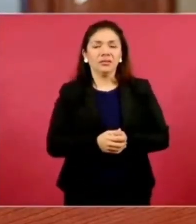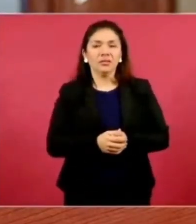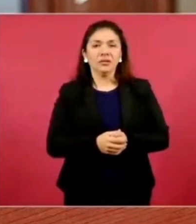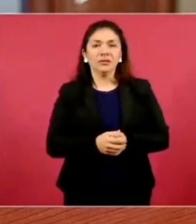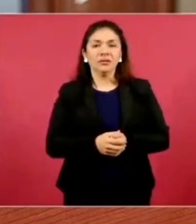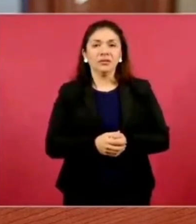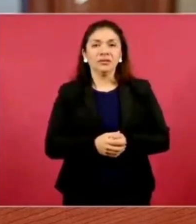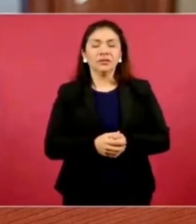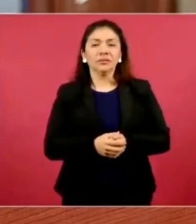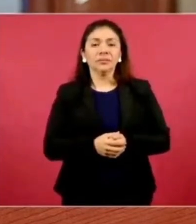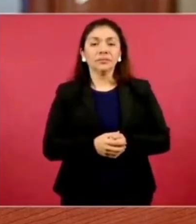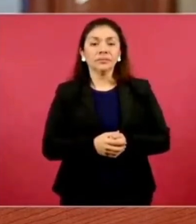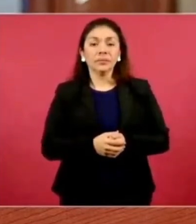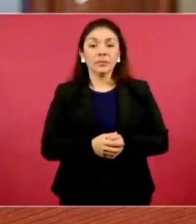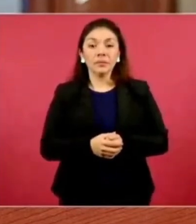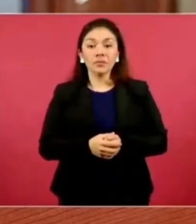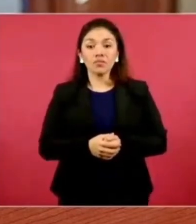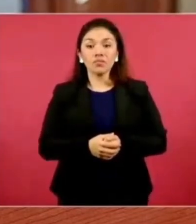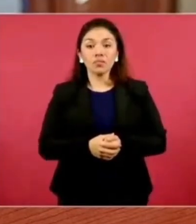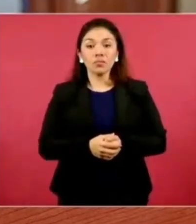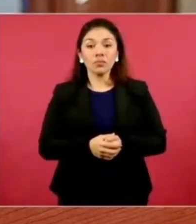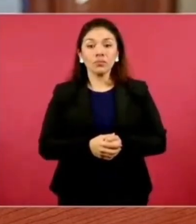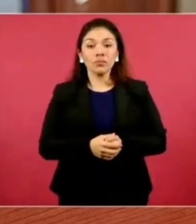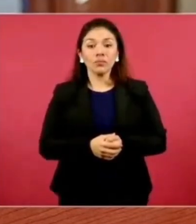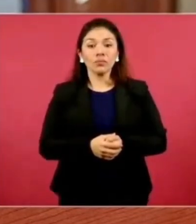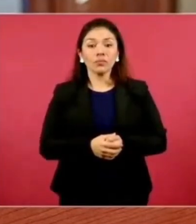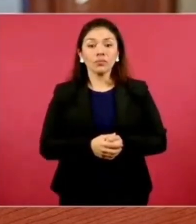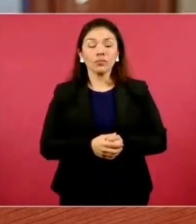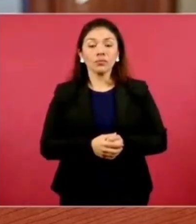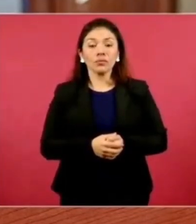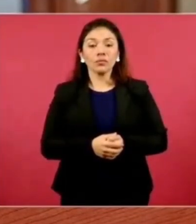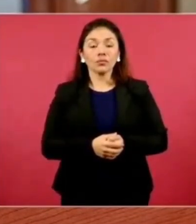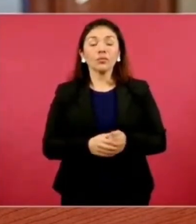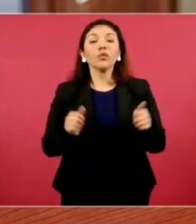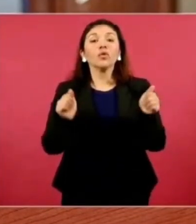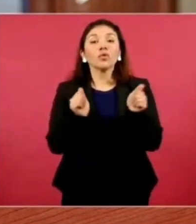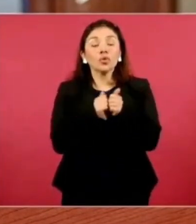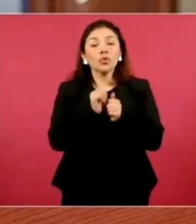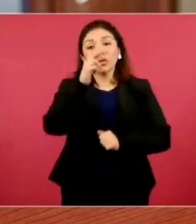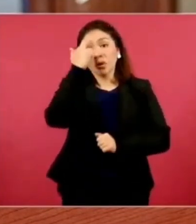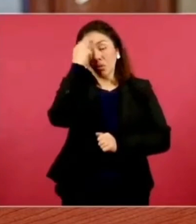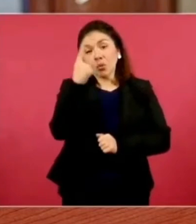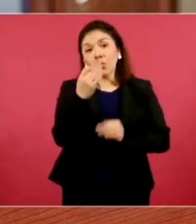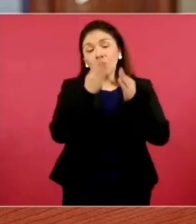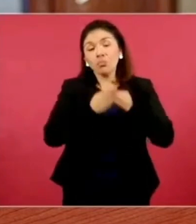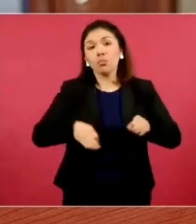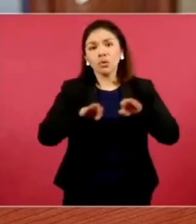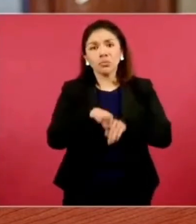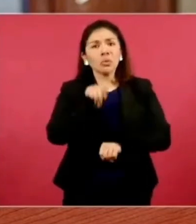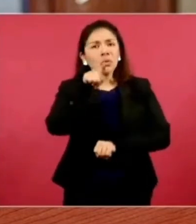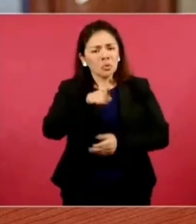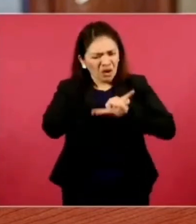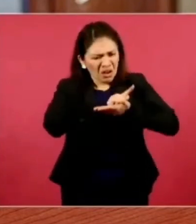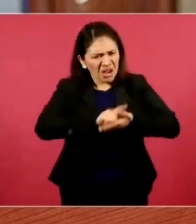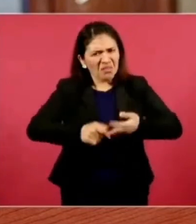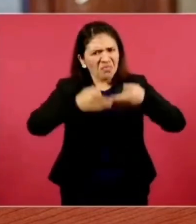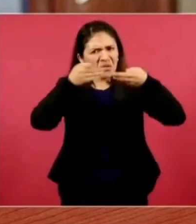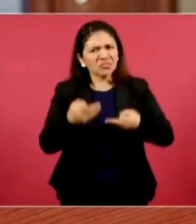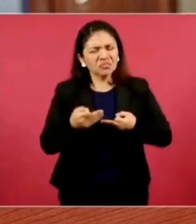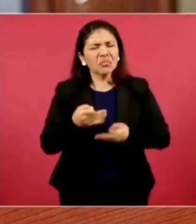basarnos en el dicho popular de que el que nada debe, nada teme